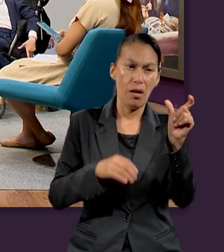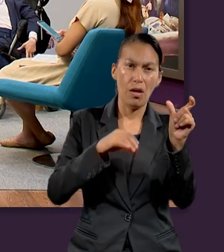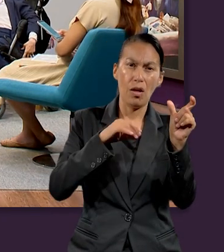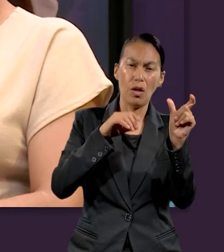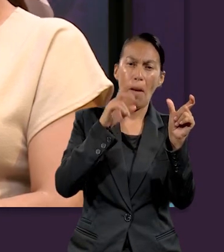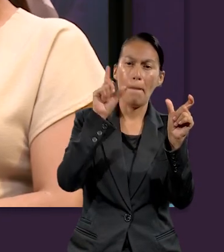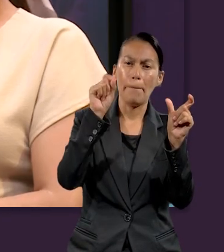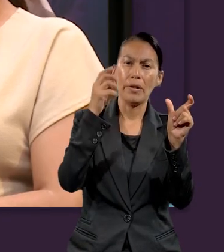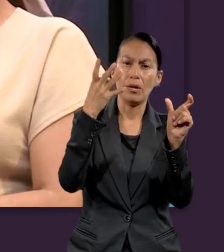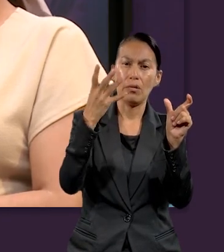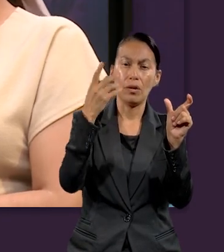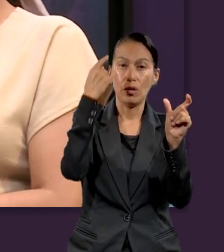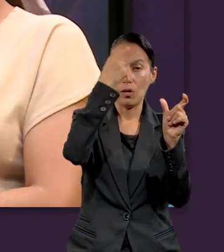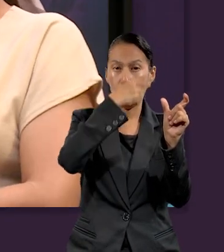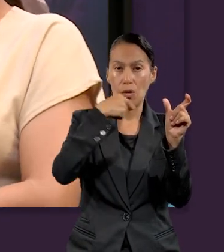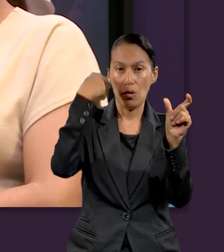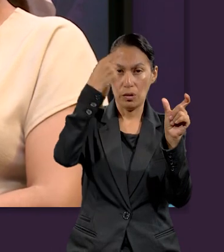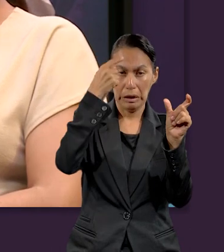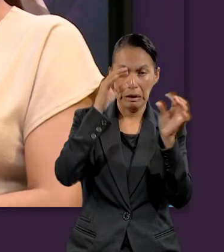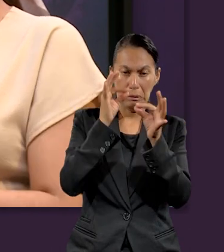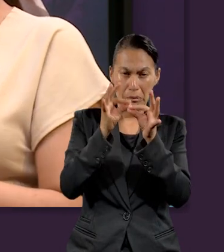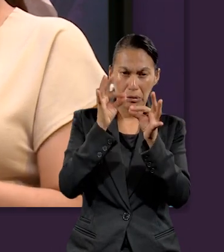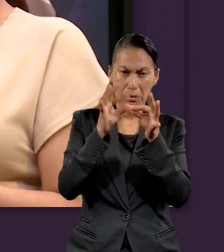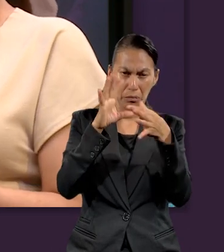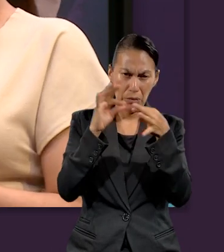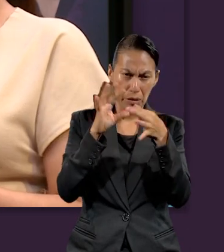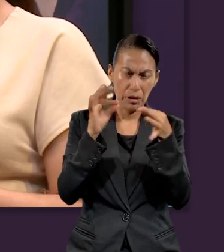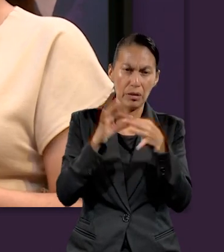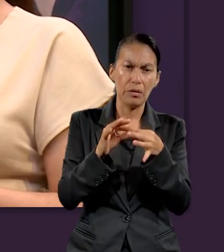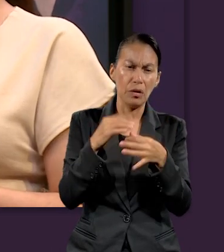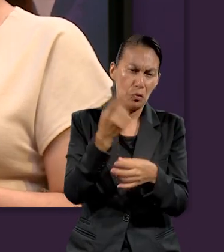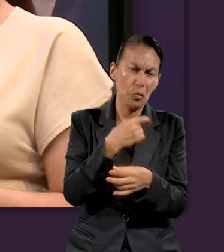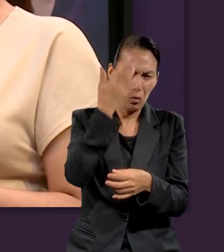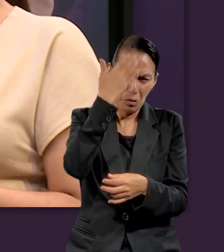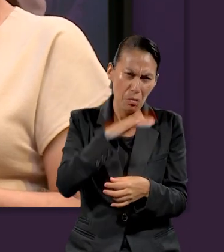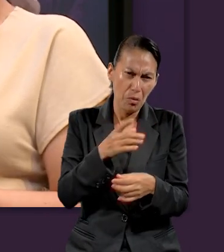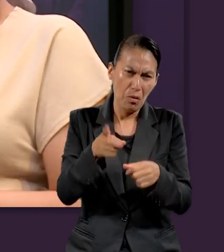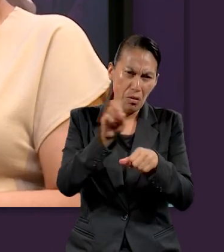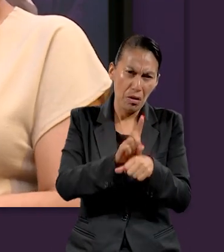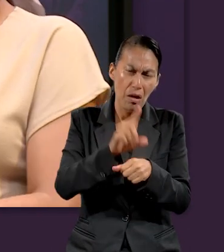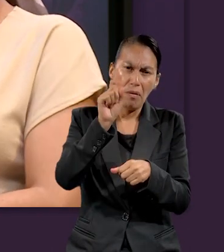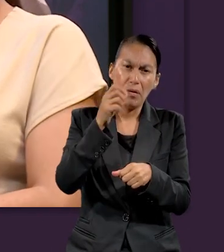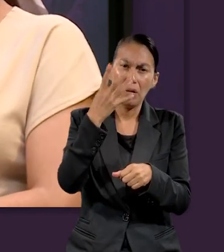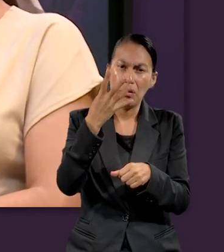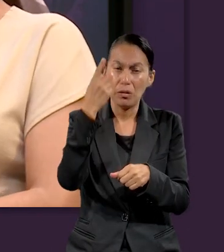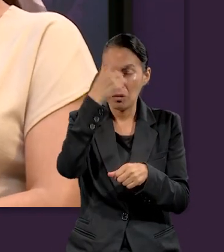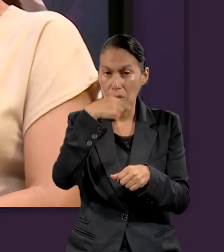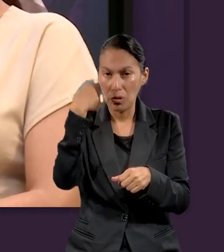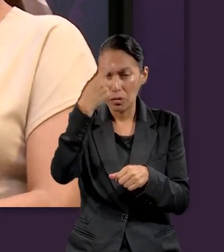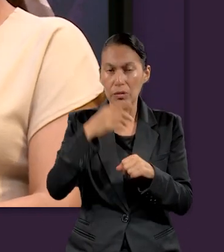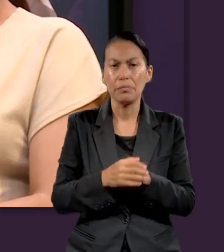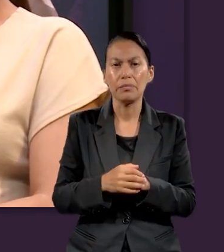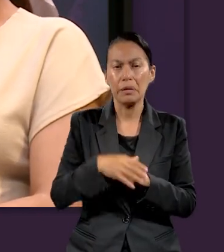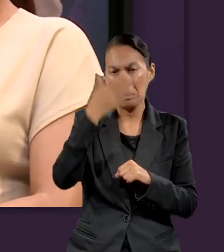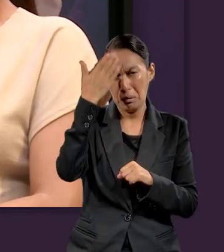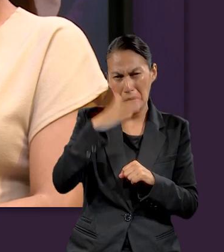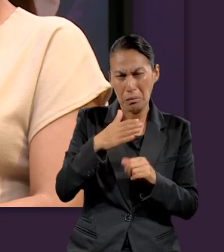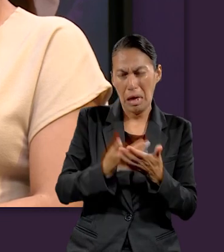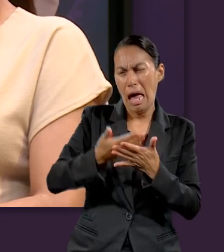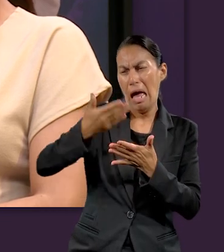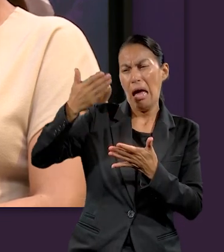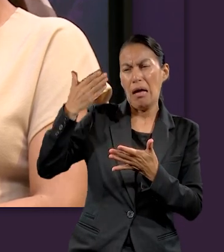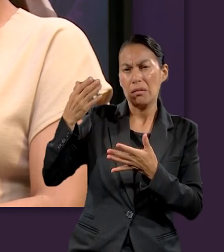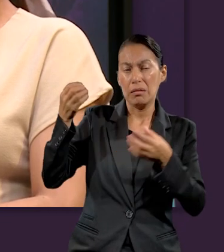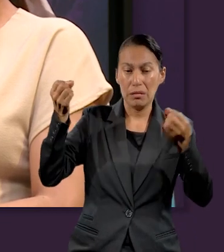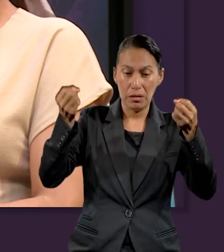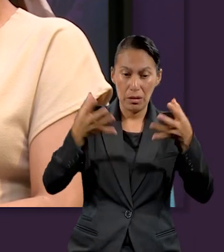limita el periodo del tiempo 24 horas, o se especifica, ¿no? Y pues como sabemos, pues el día realmente tiene 24 horas. Entonces sabemos